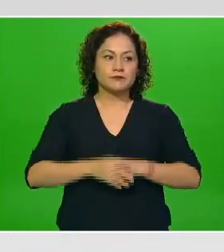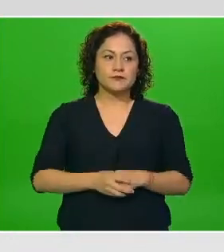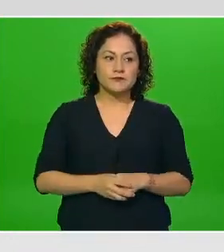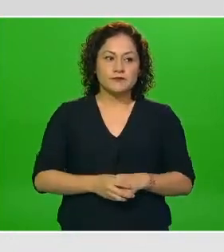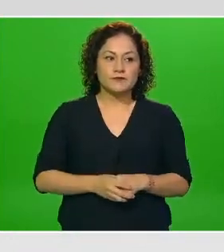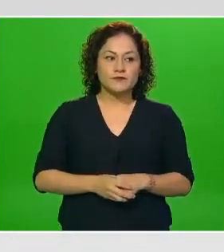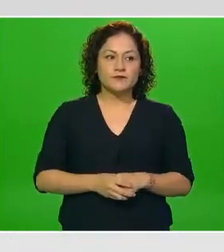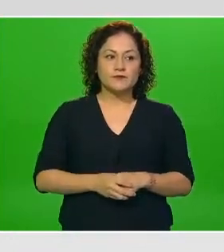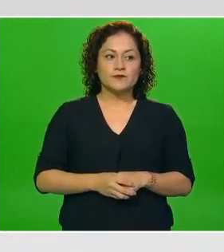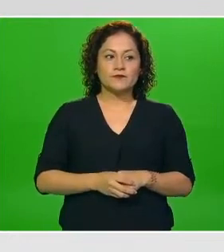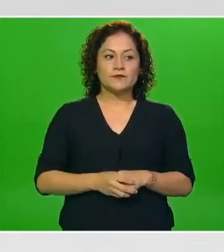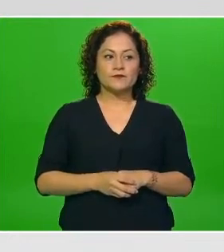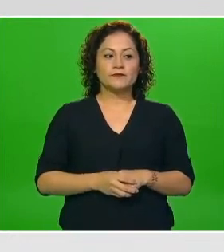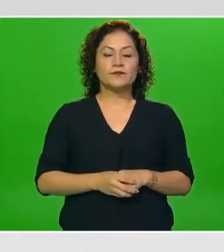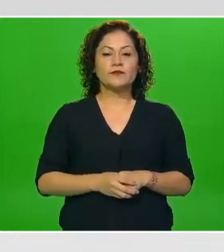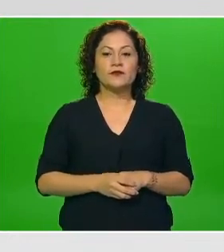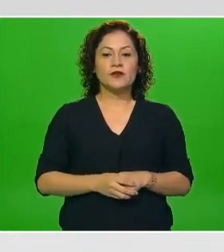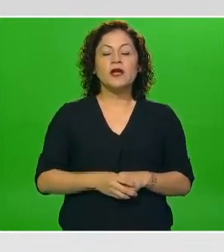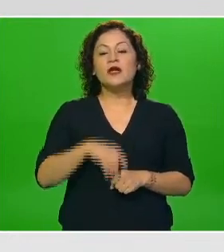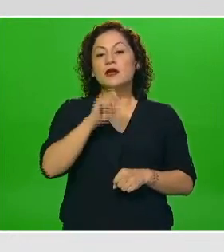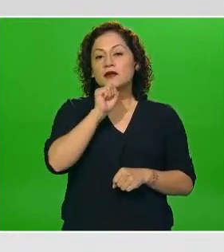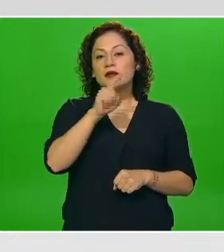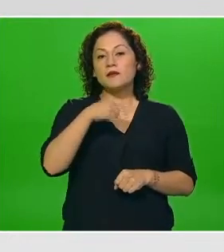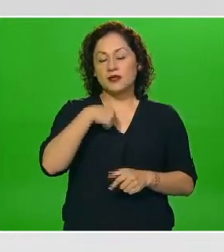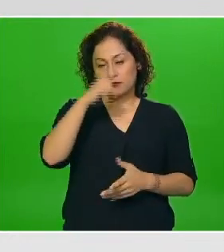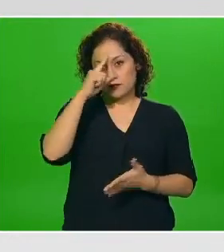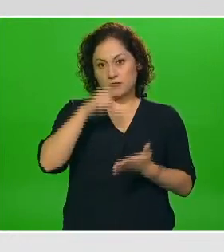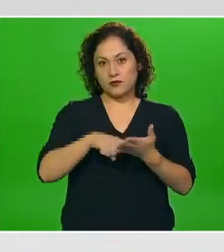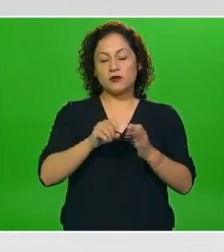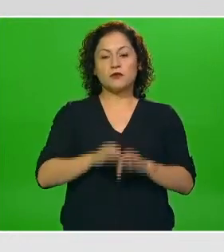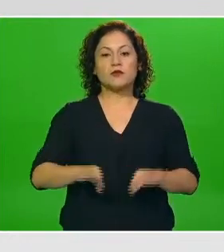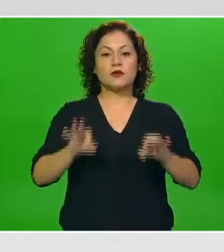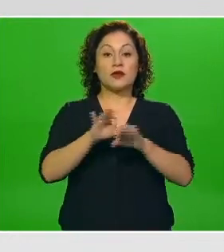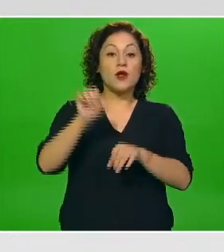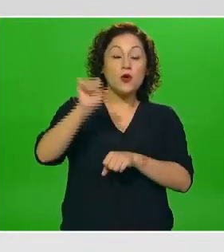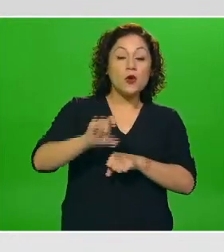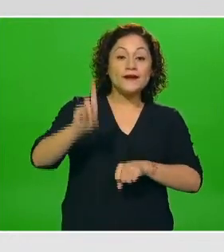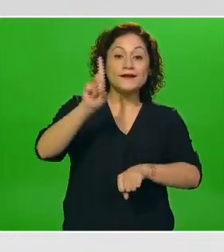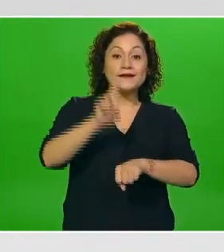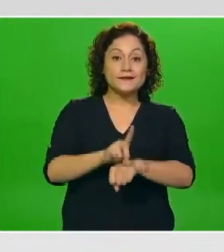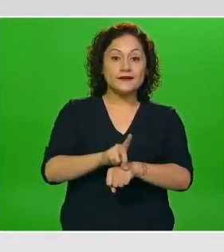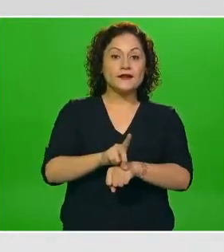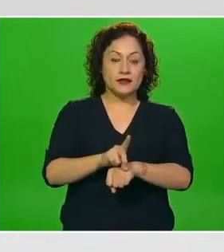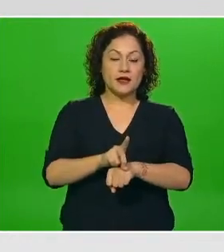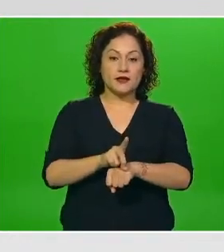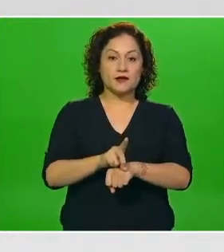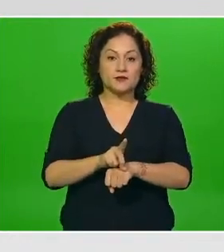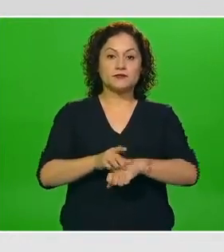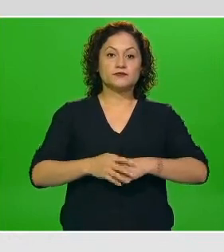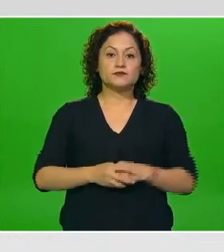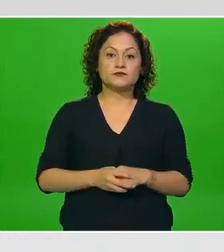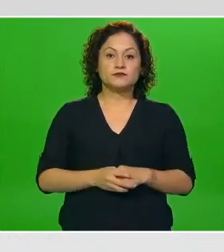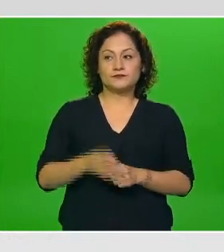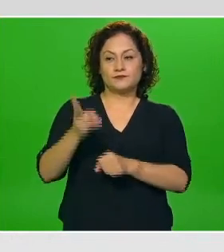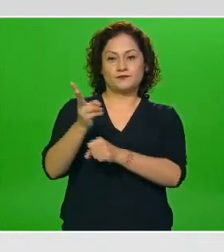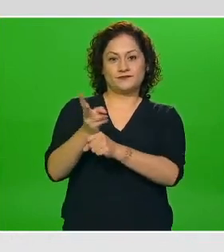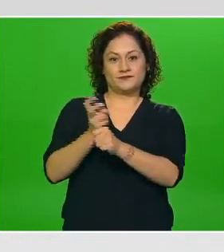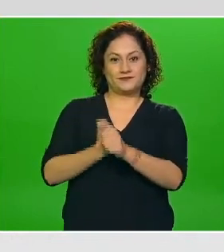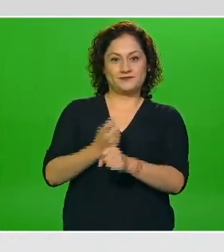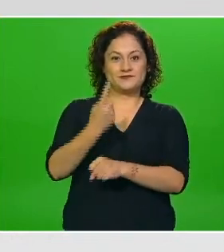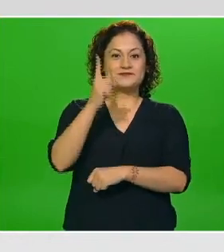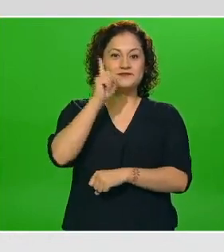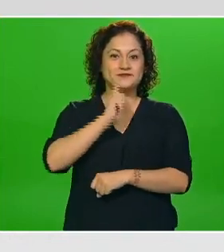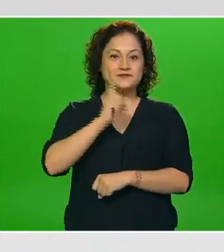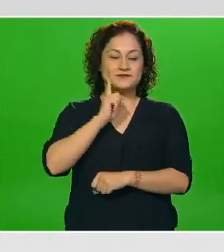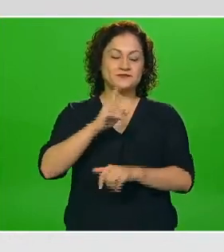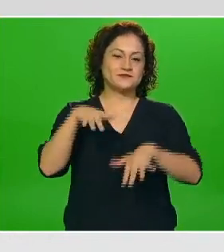ustedes, el compartir el día de hoy estarán con nosotros dos una invitada muy